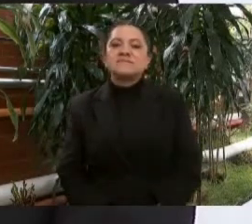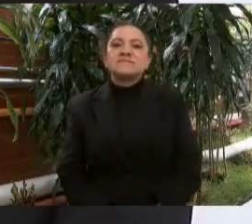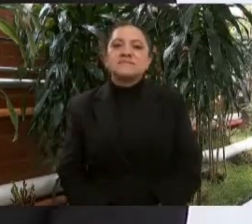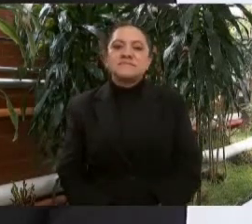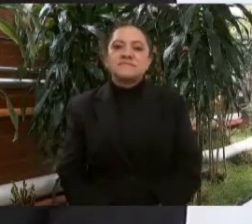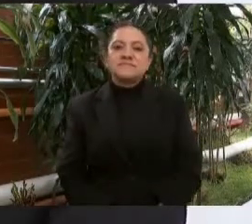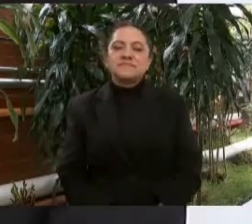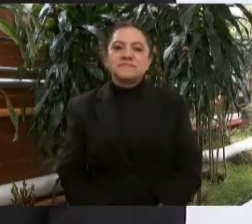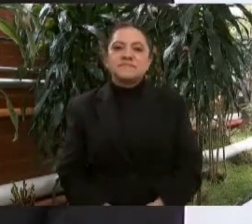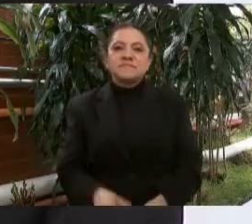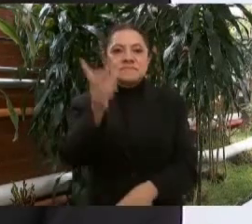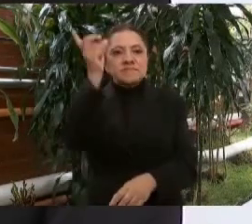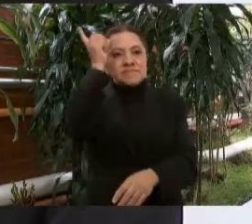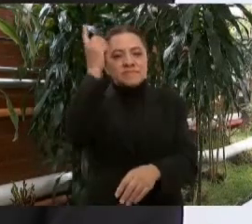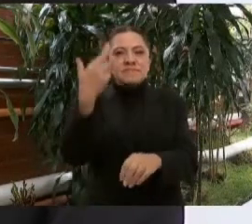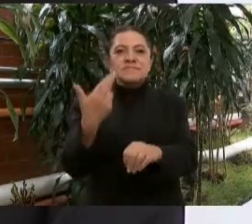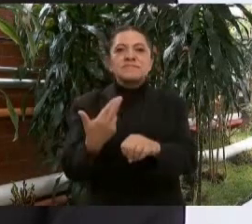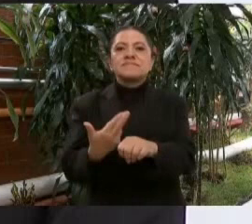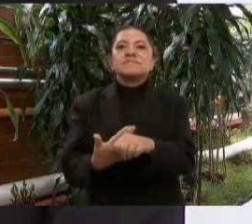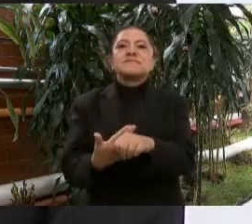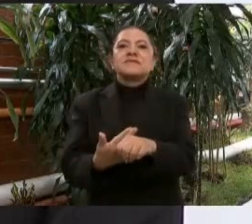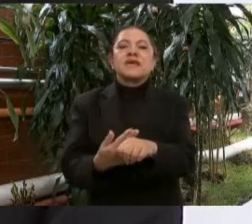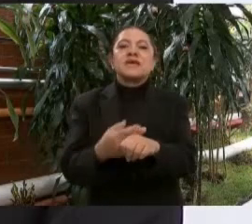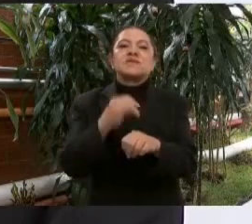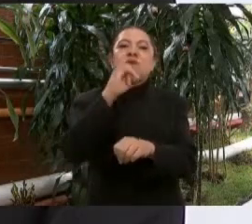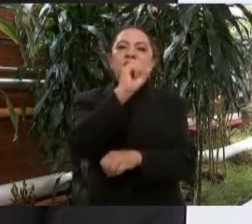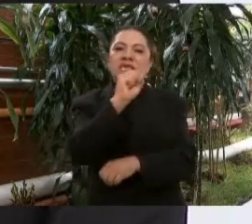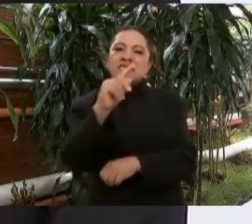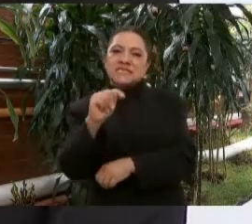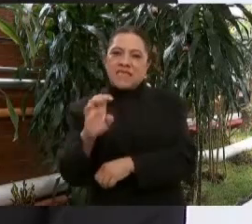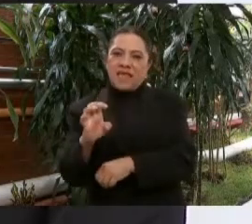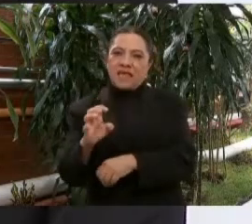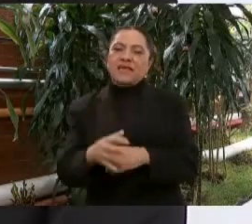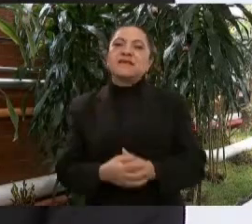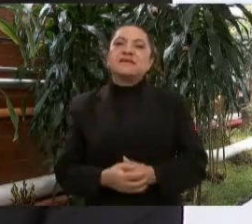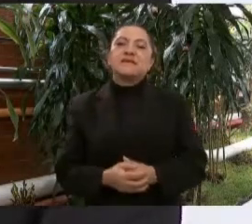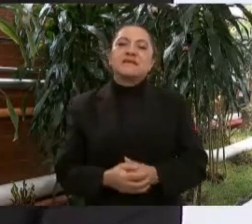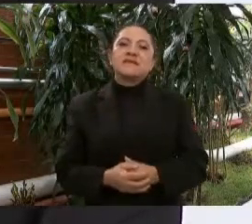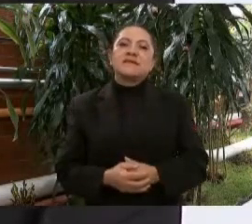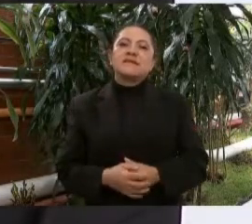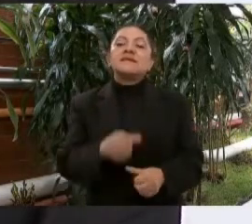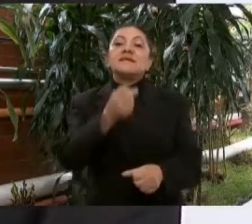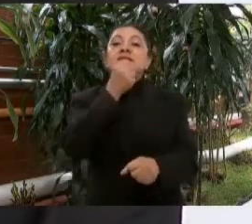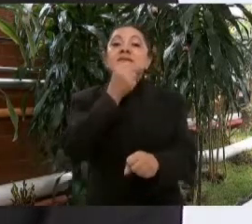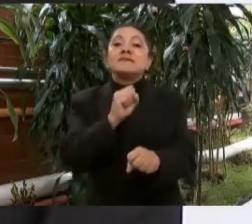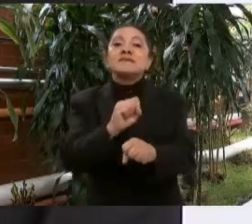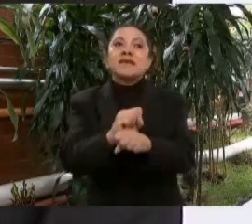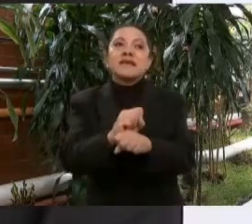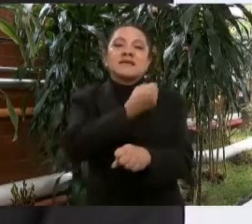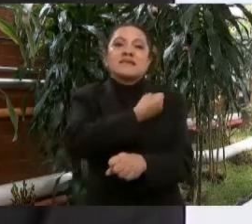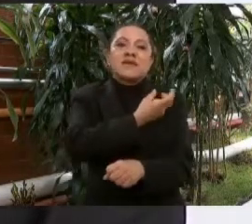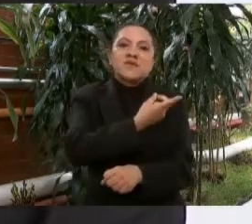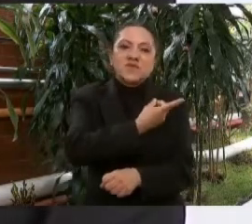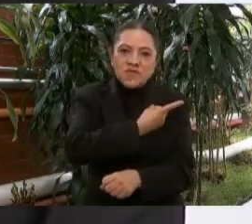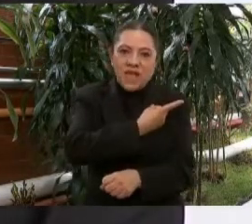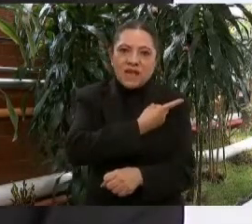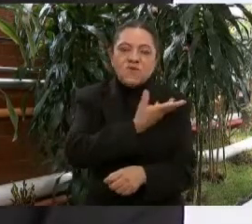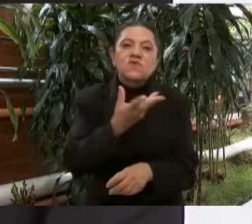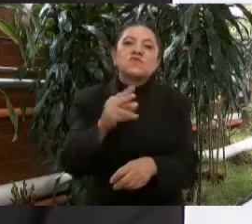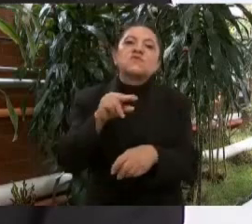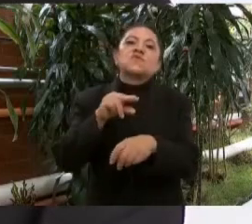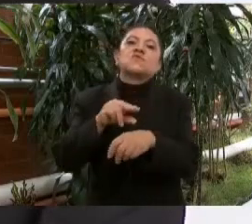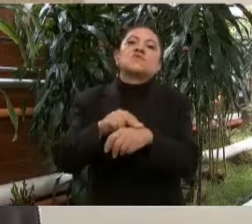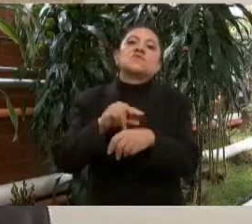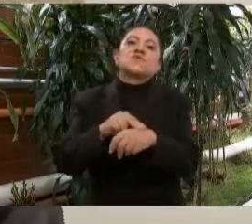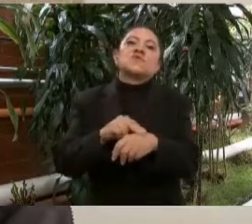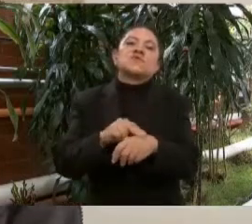director del Issste, secretario de Salud, doctor Jorge